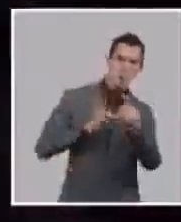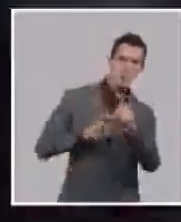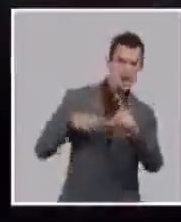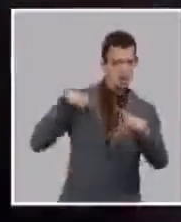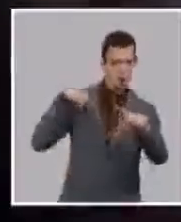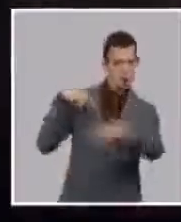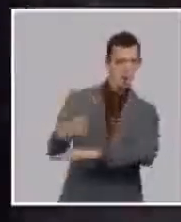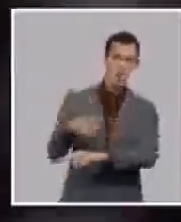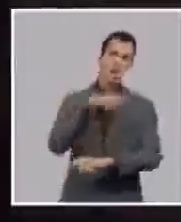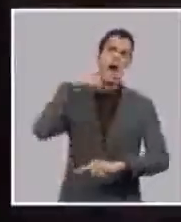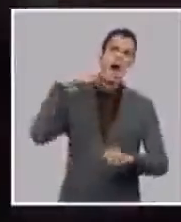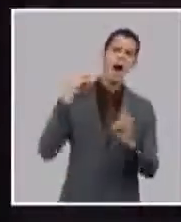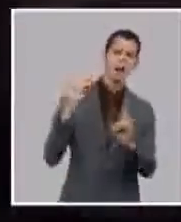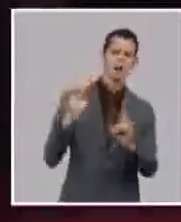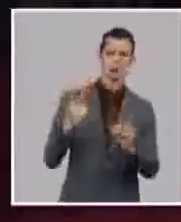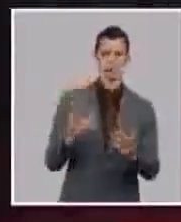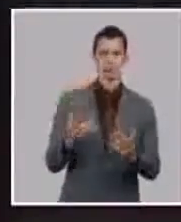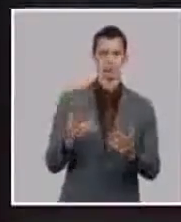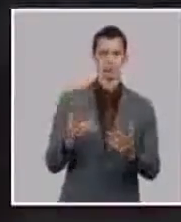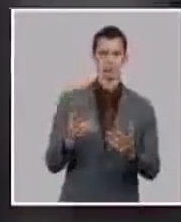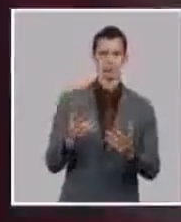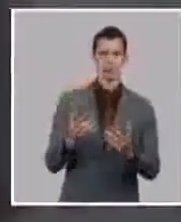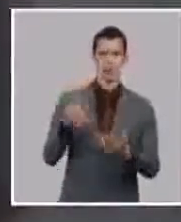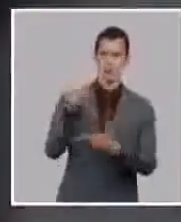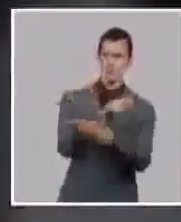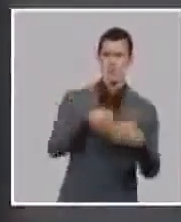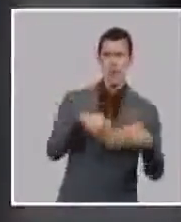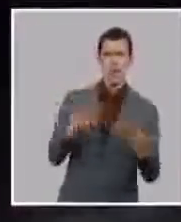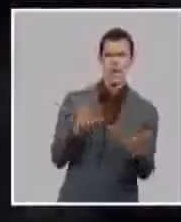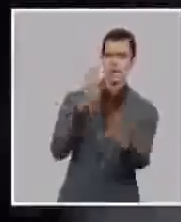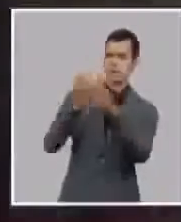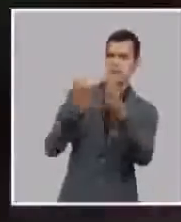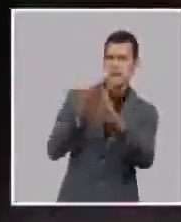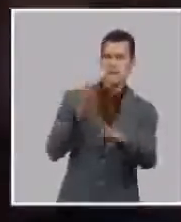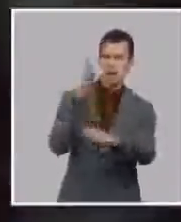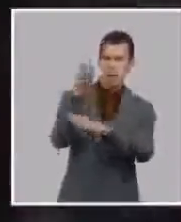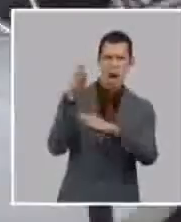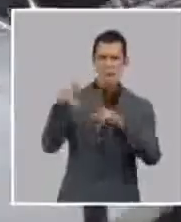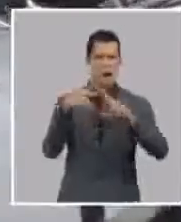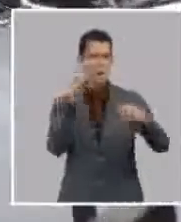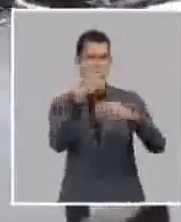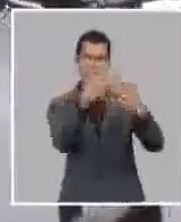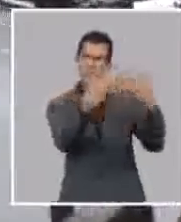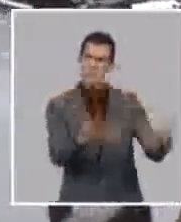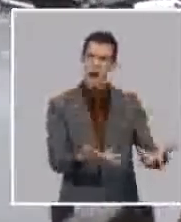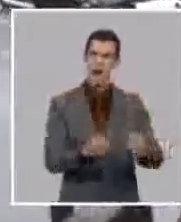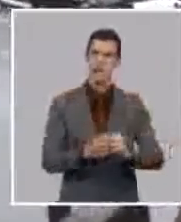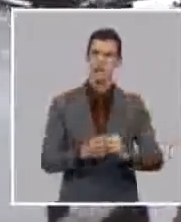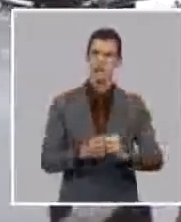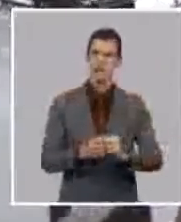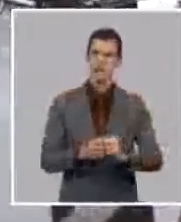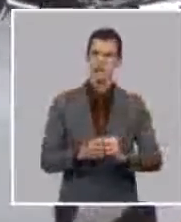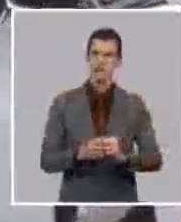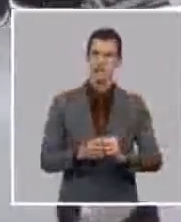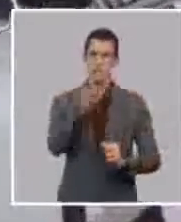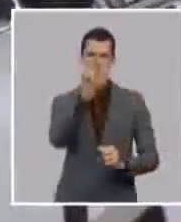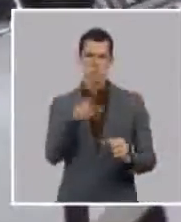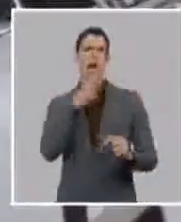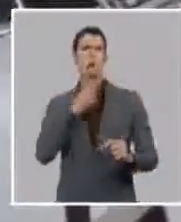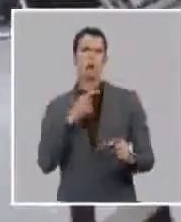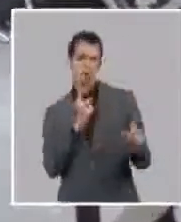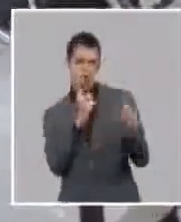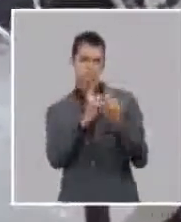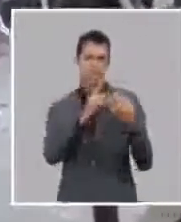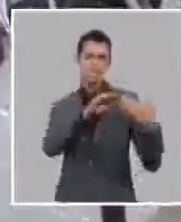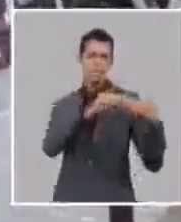planeando acertar lugares públicos rompiendo cristales robando agrediendo lanzando piedras un comportamiento